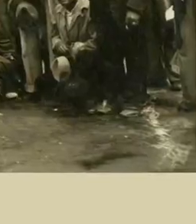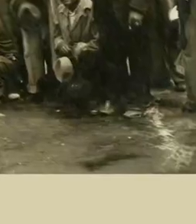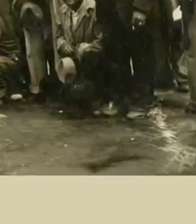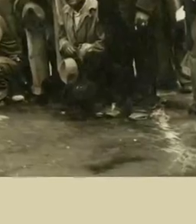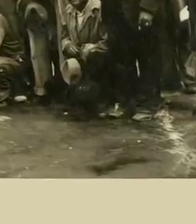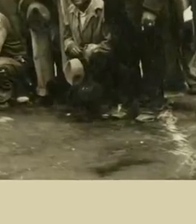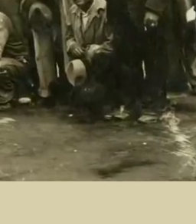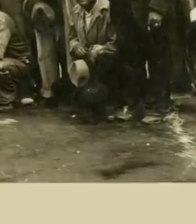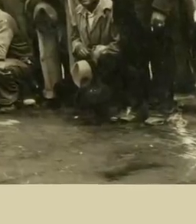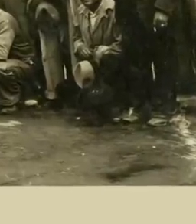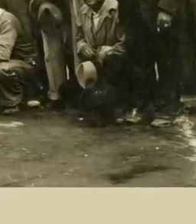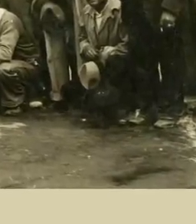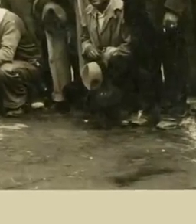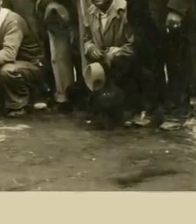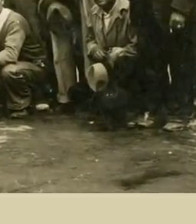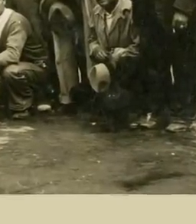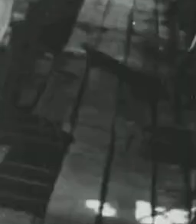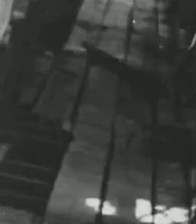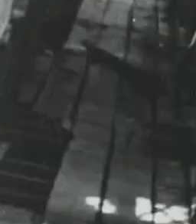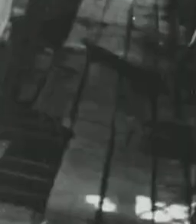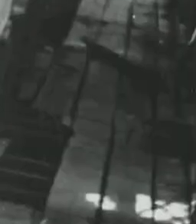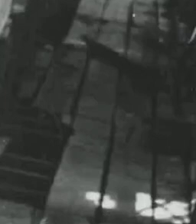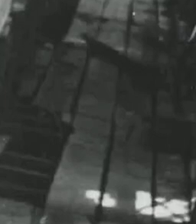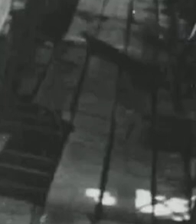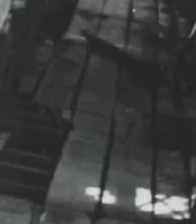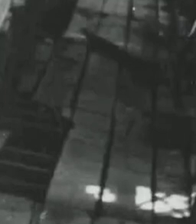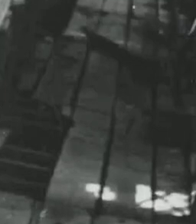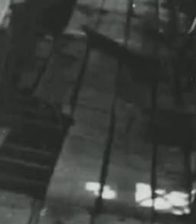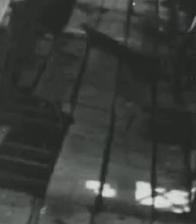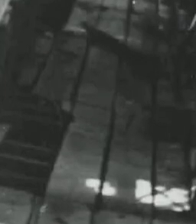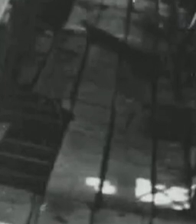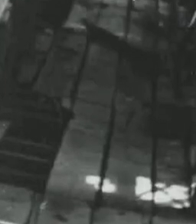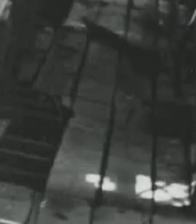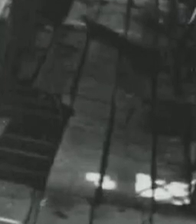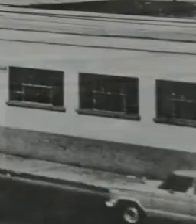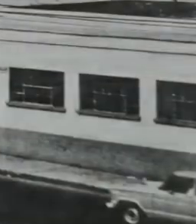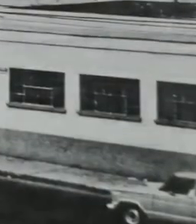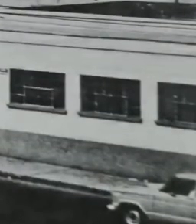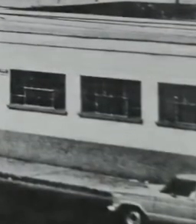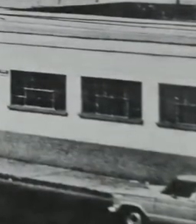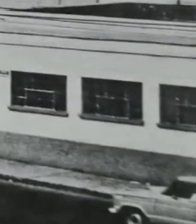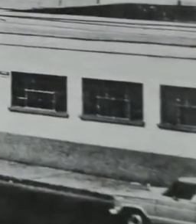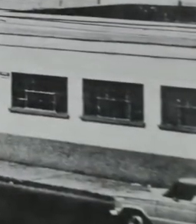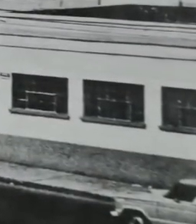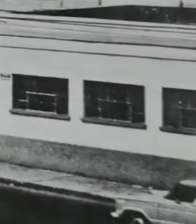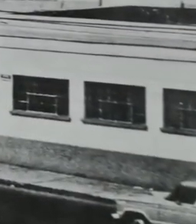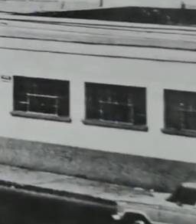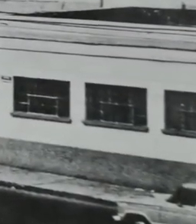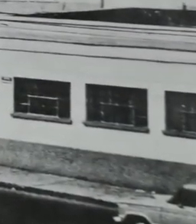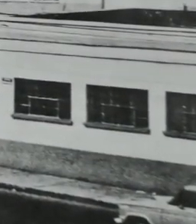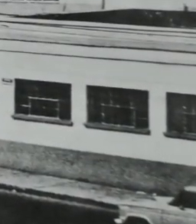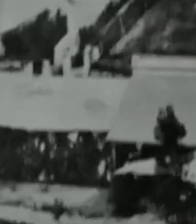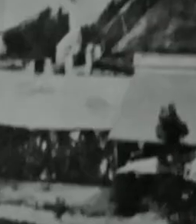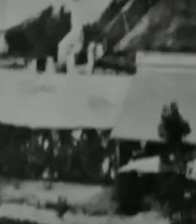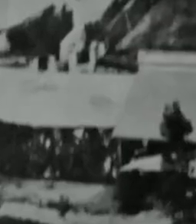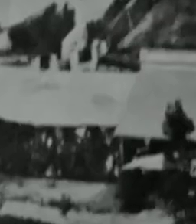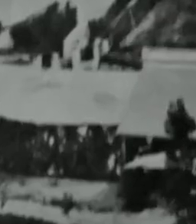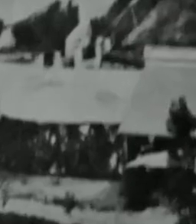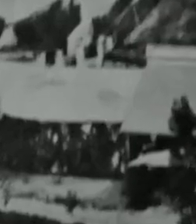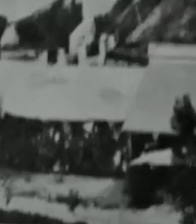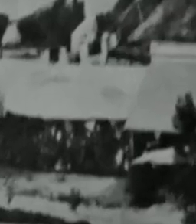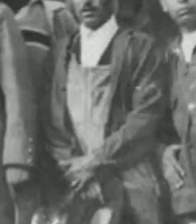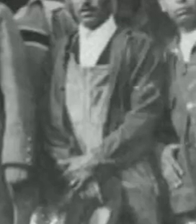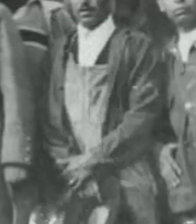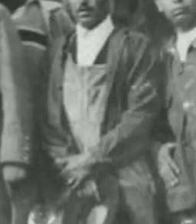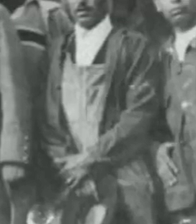Militar y se concentran todas las factorías dedicadas a la producción de materiales de guerra en los complejos industriales de Tecamachalco y